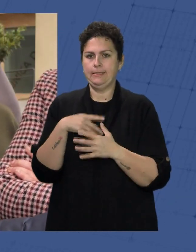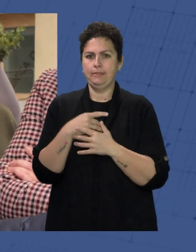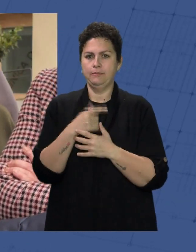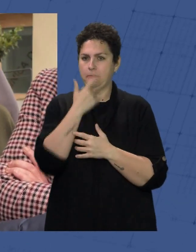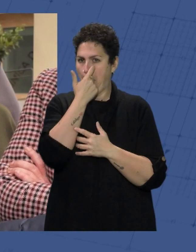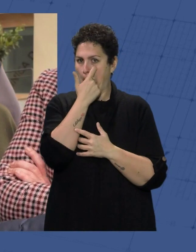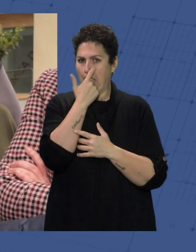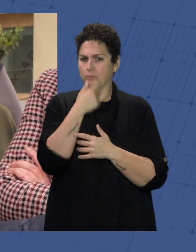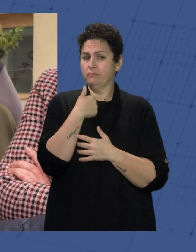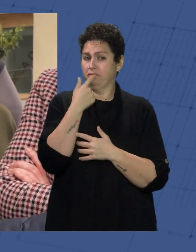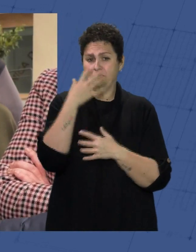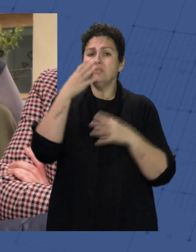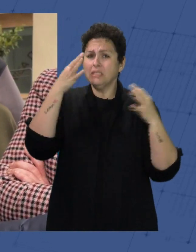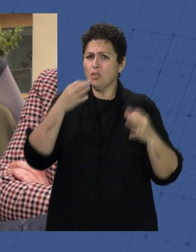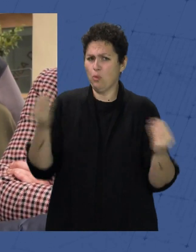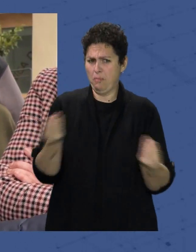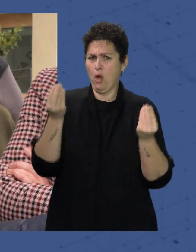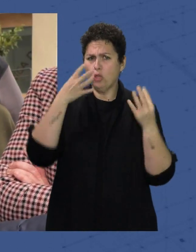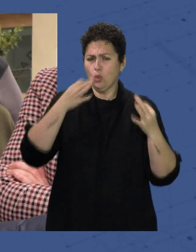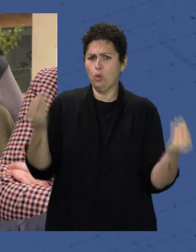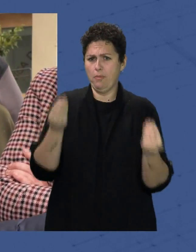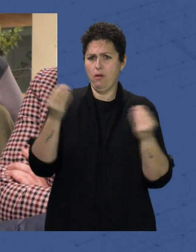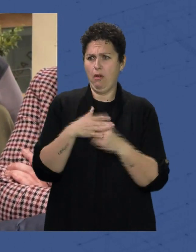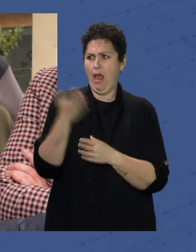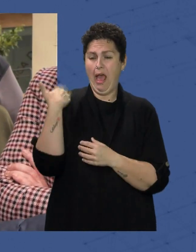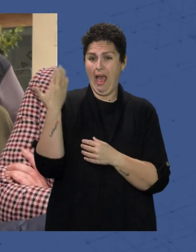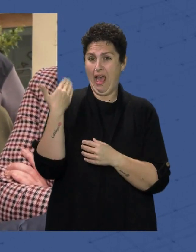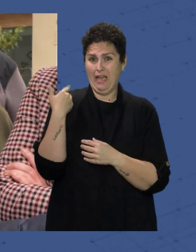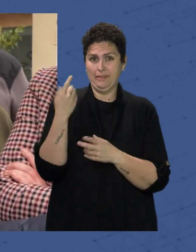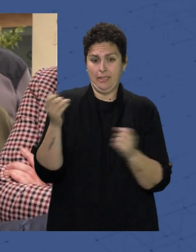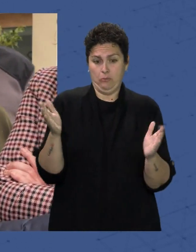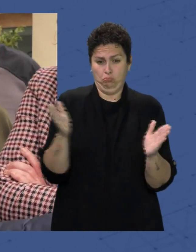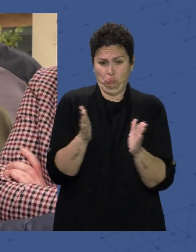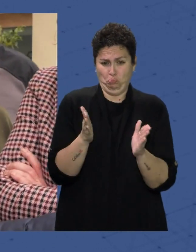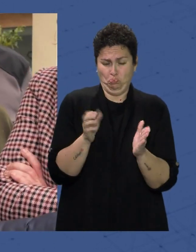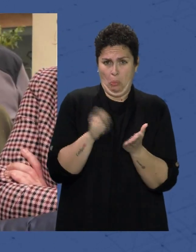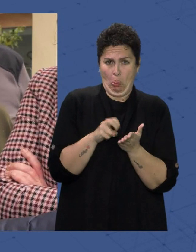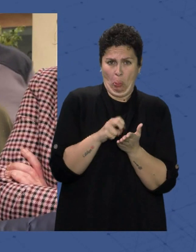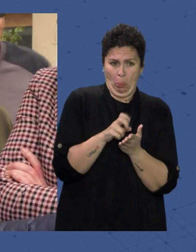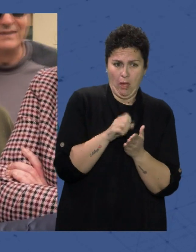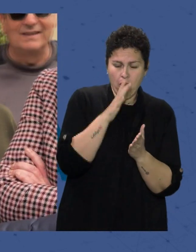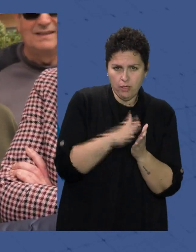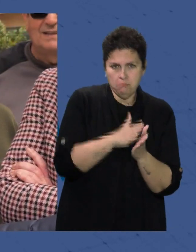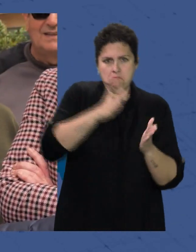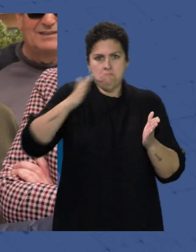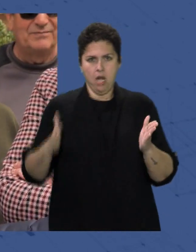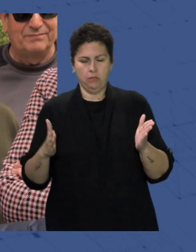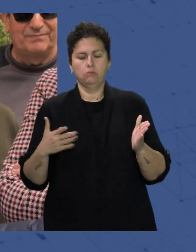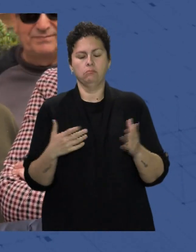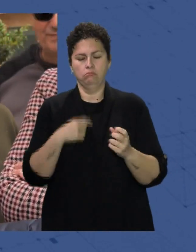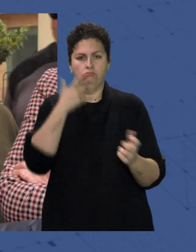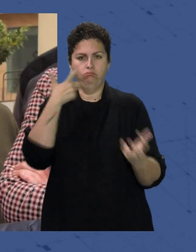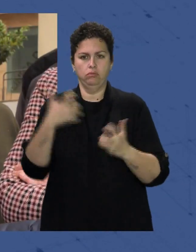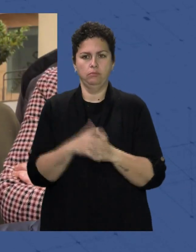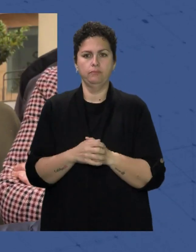No, si esto se va a quedar mejor que antes, ¿qué queréis? Lo que había antes así de estrecho para el alcantarillado a lo que han metido ahora Pero